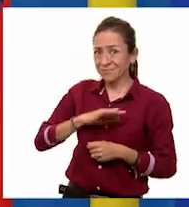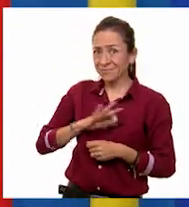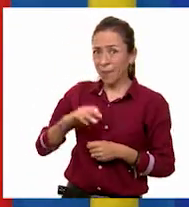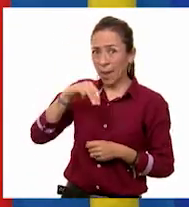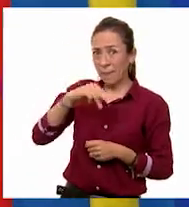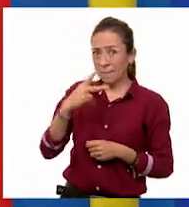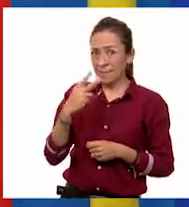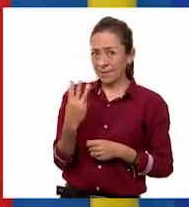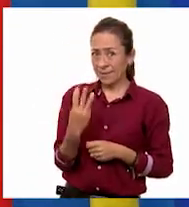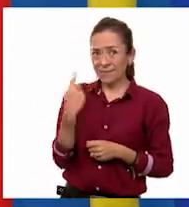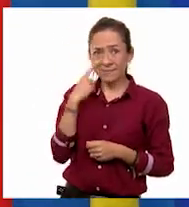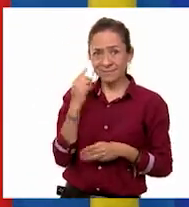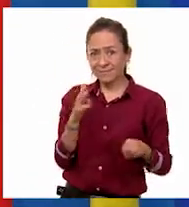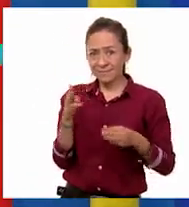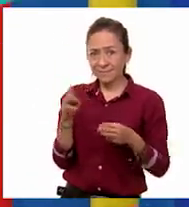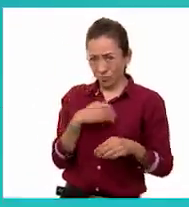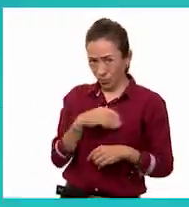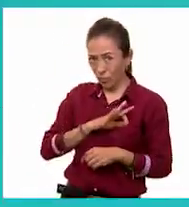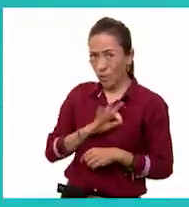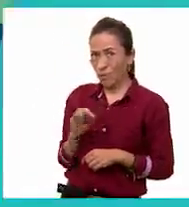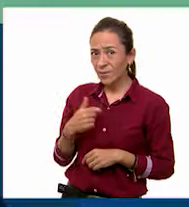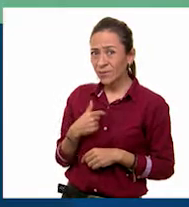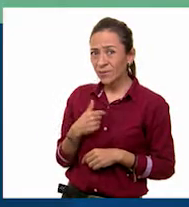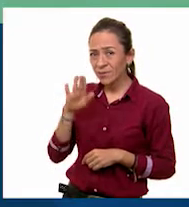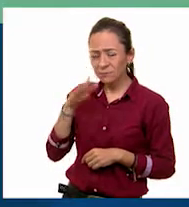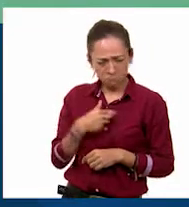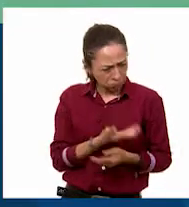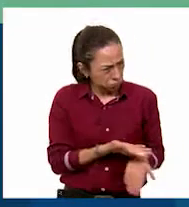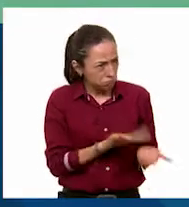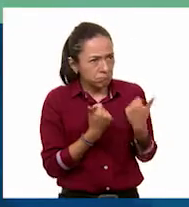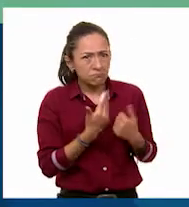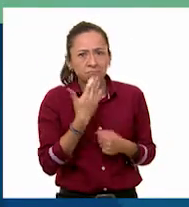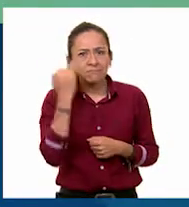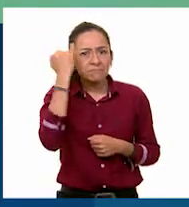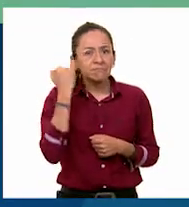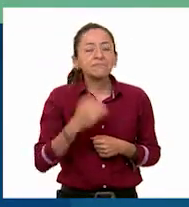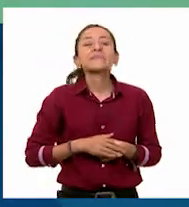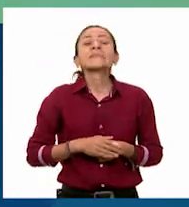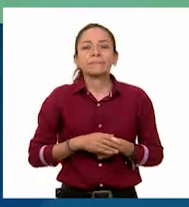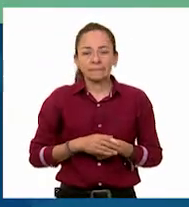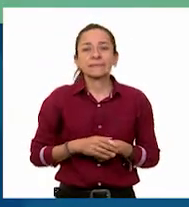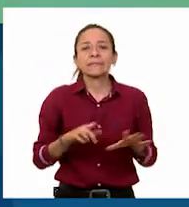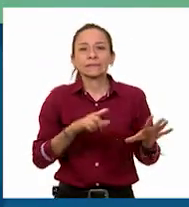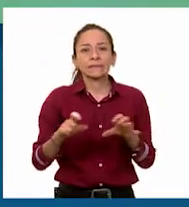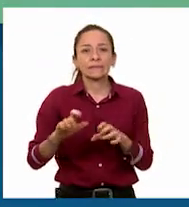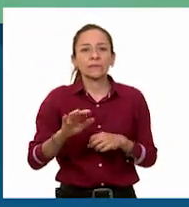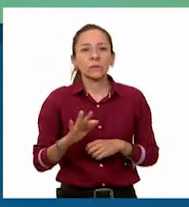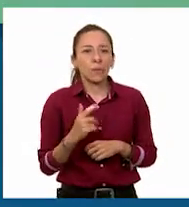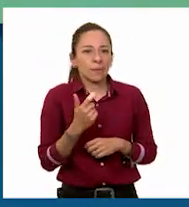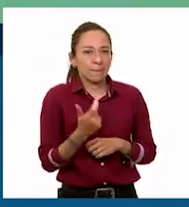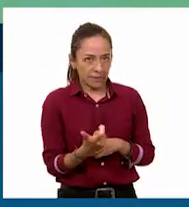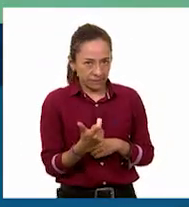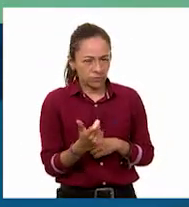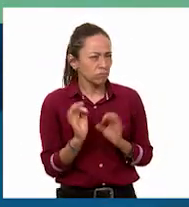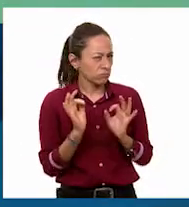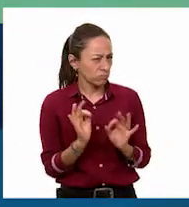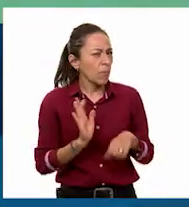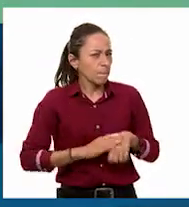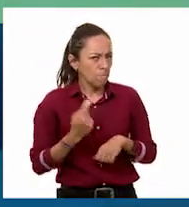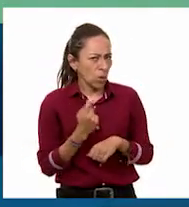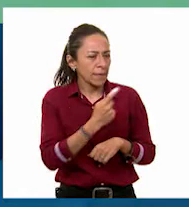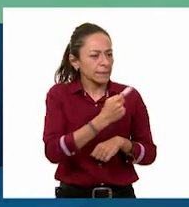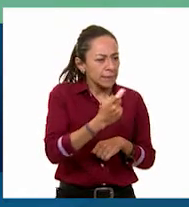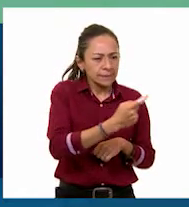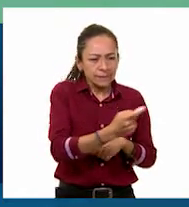Perfecto, Jenny. Me parece que es excelente. A ver, en este caso se pagarían 750 pesos porque por cada 100